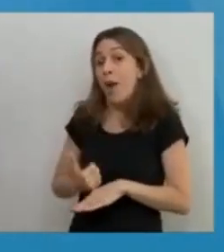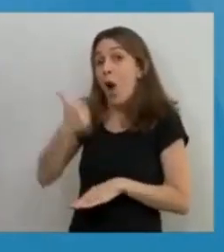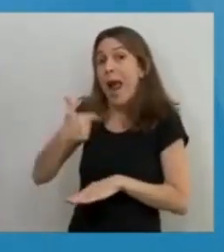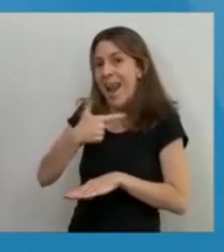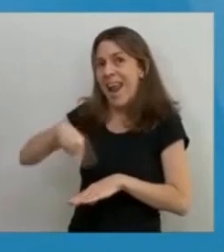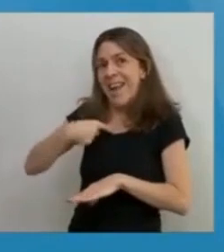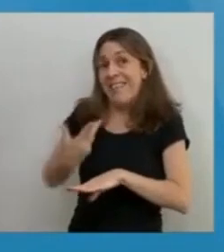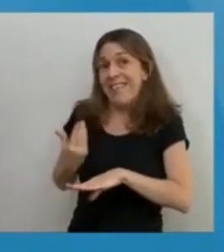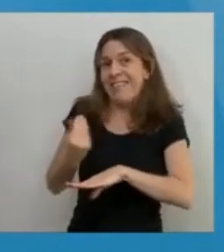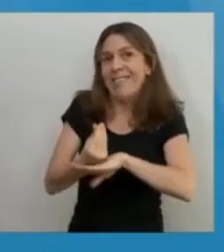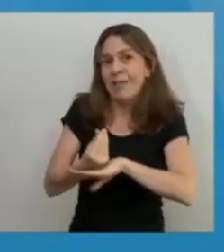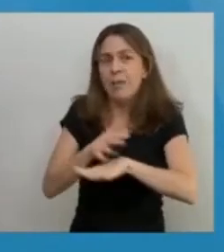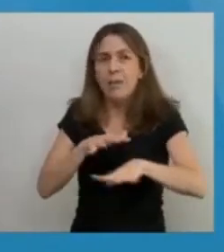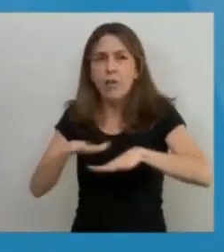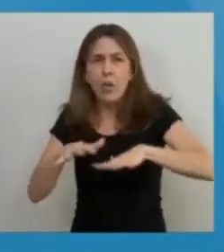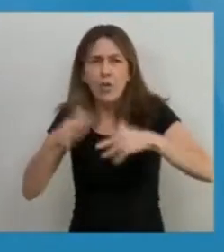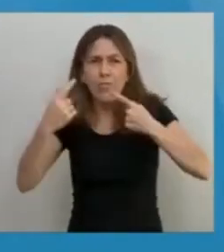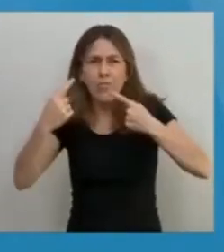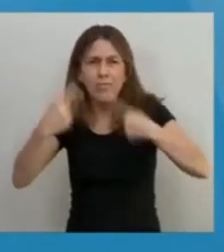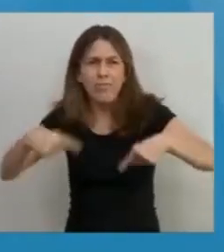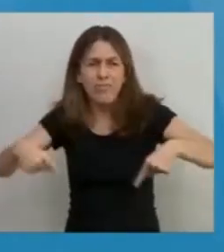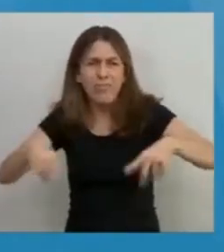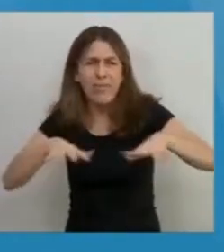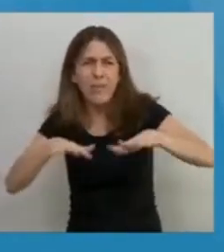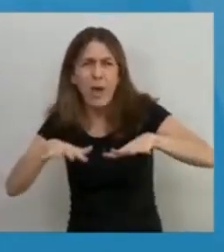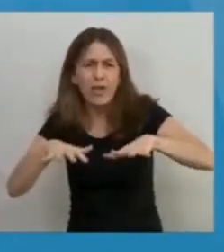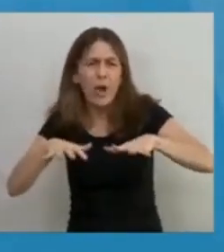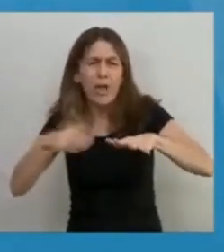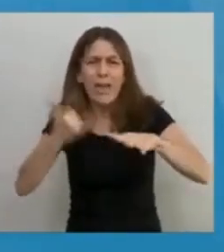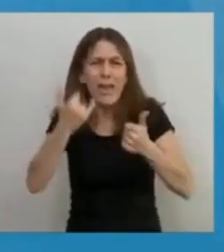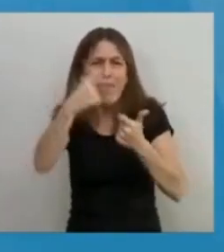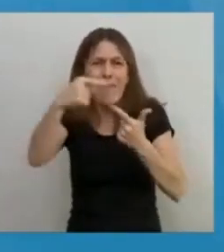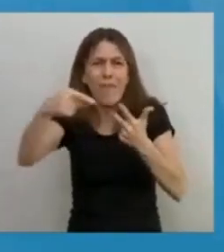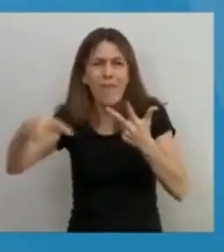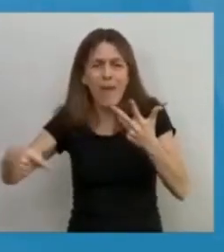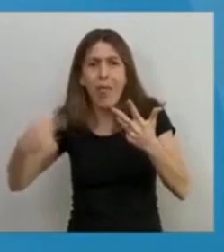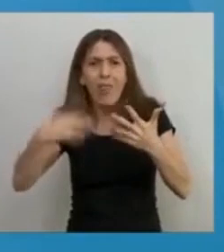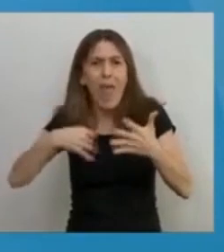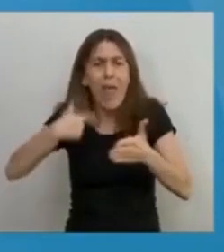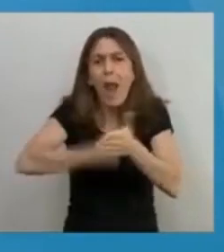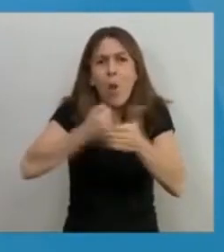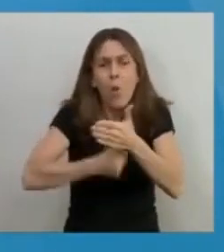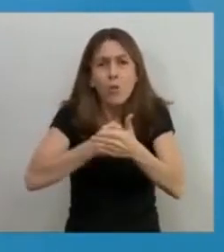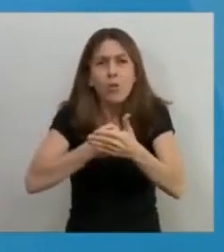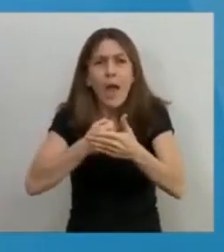debimos enfrentar el inicio de esta pandemia, situaciones muy adversas porque objetivamente